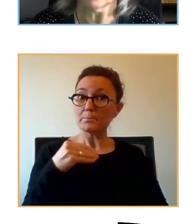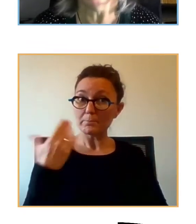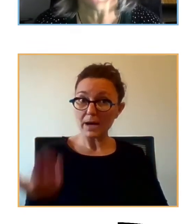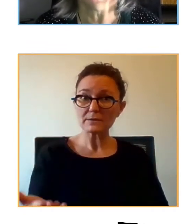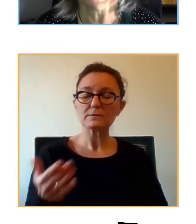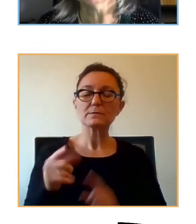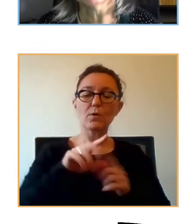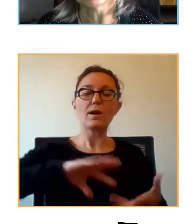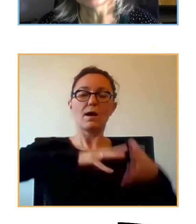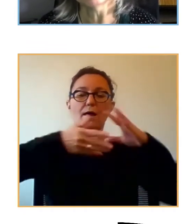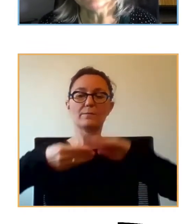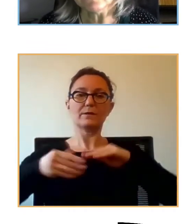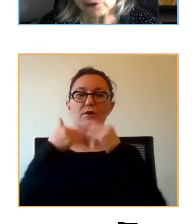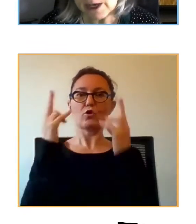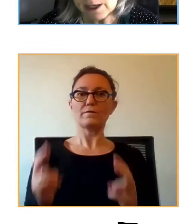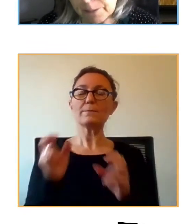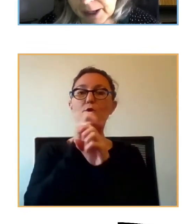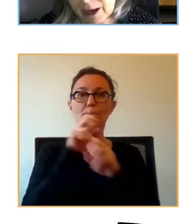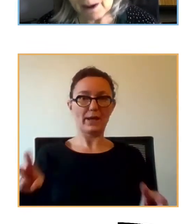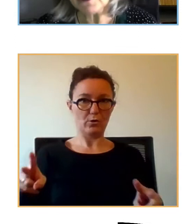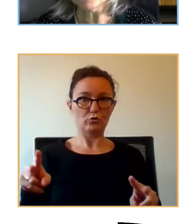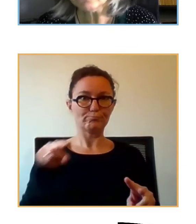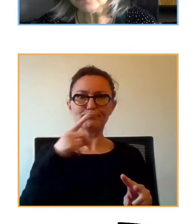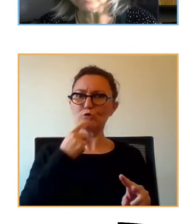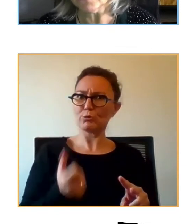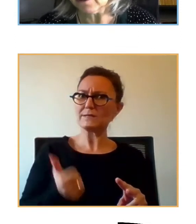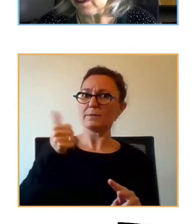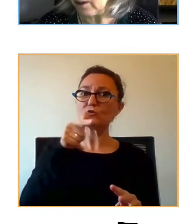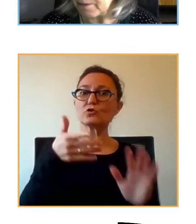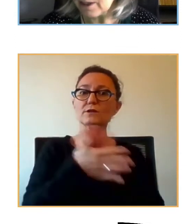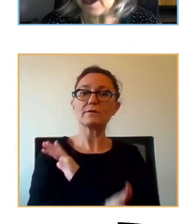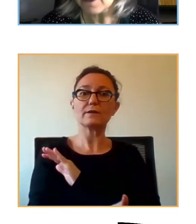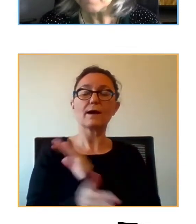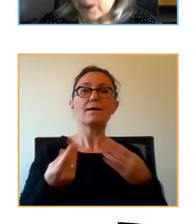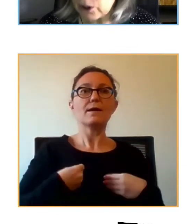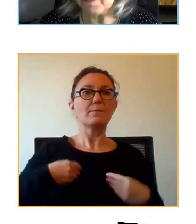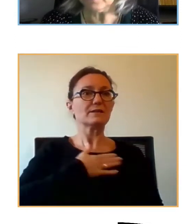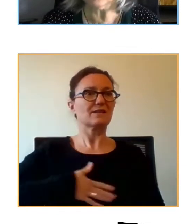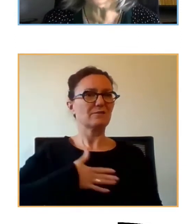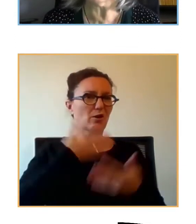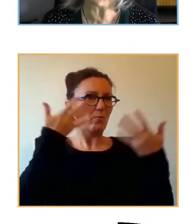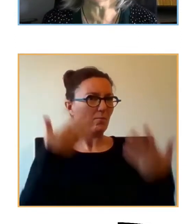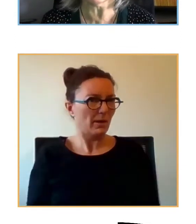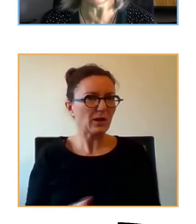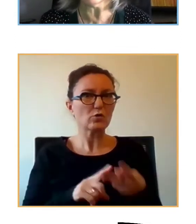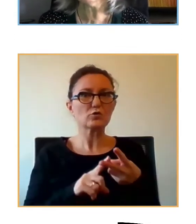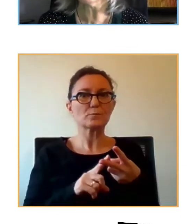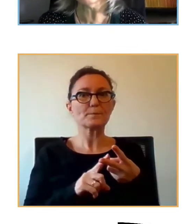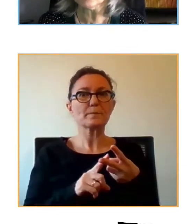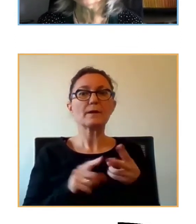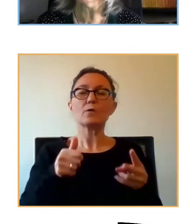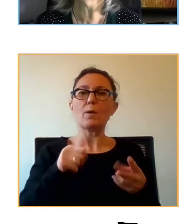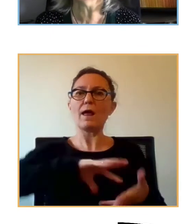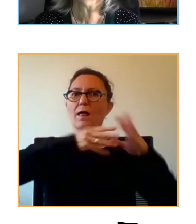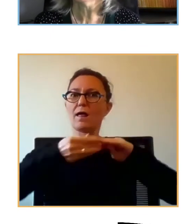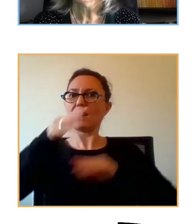problemas de adaptación al confinamiento y esto implicaba una menor satisfacción en la vida, menor capacidad de resiliencia,